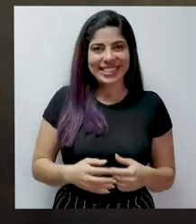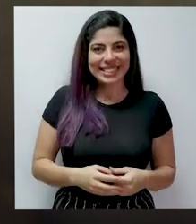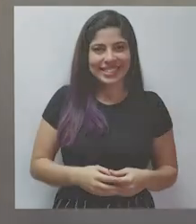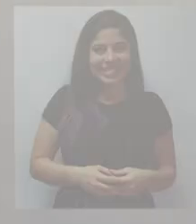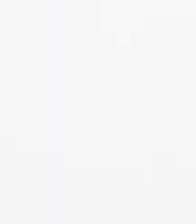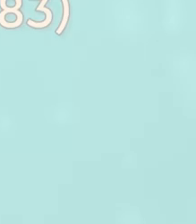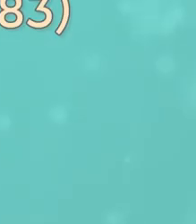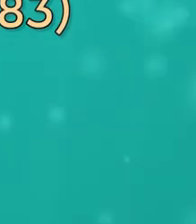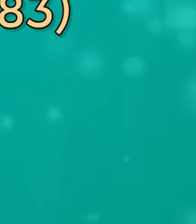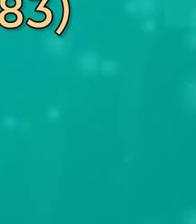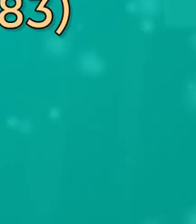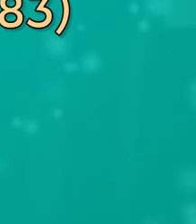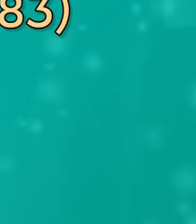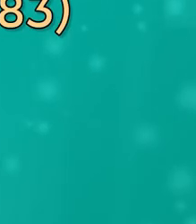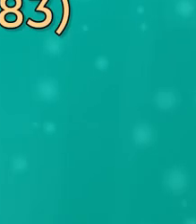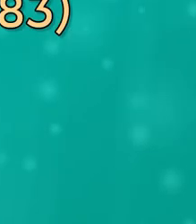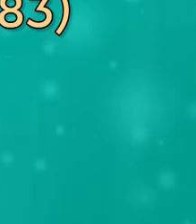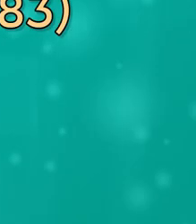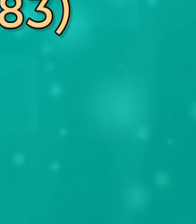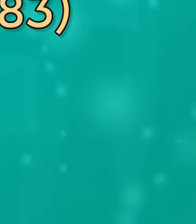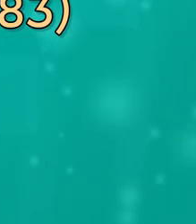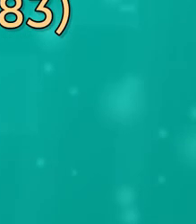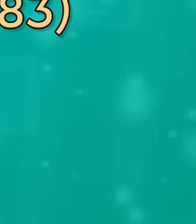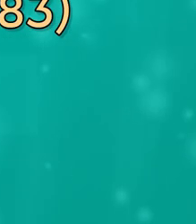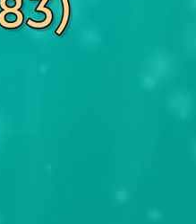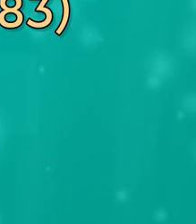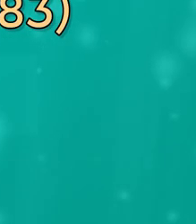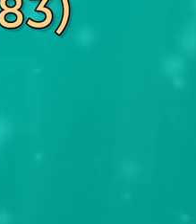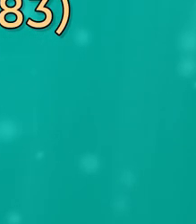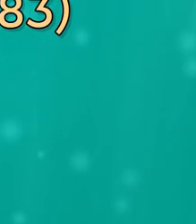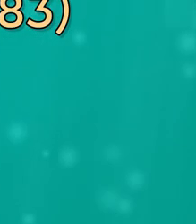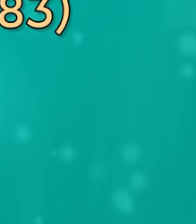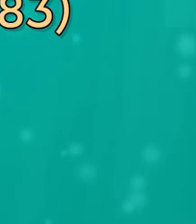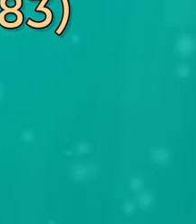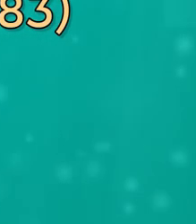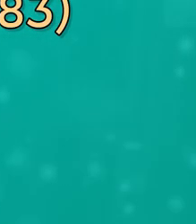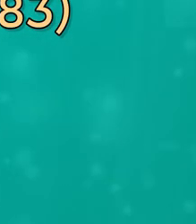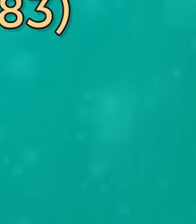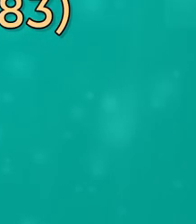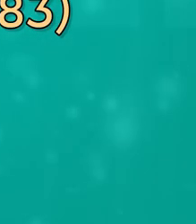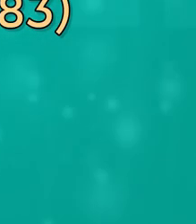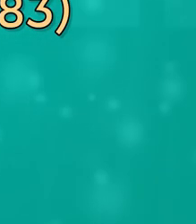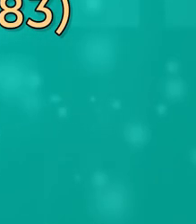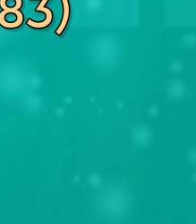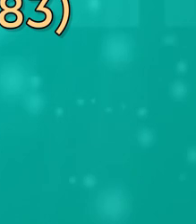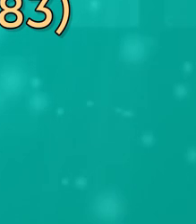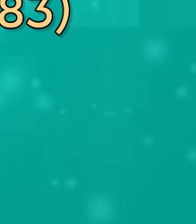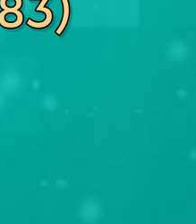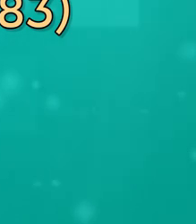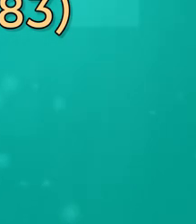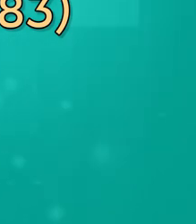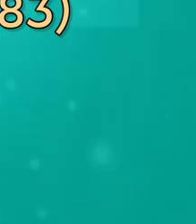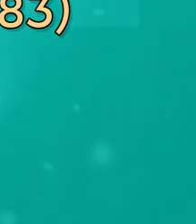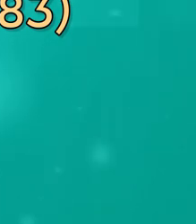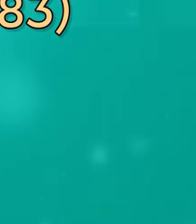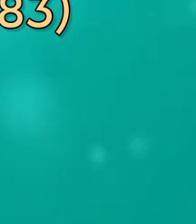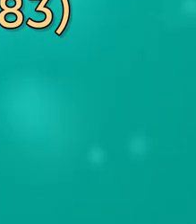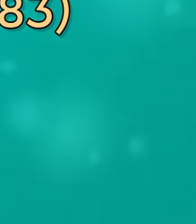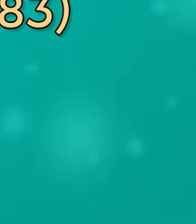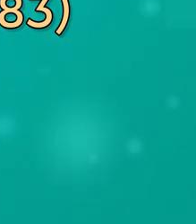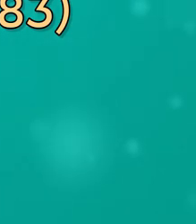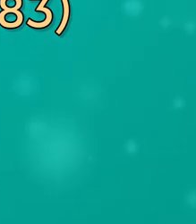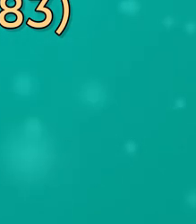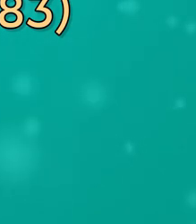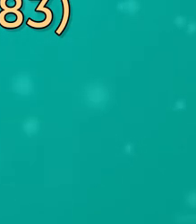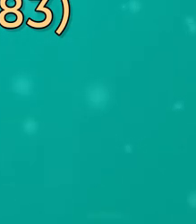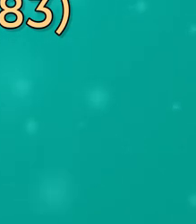Muchas gracias. Para consultas, escríbanos al correo electrónico consultastvdigital.com